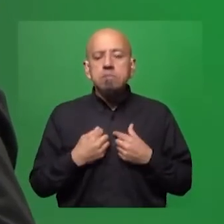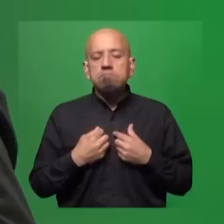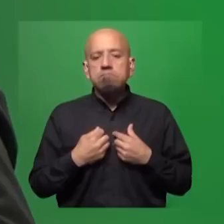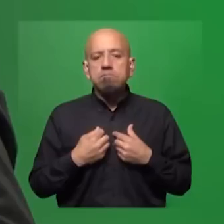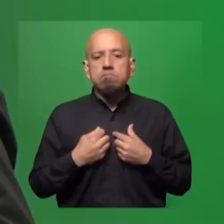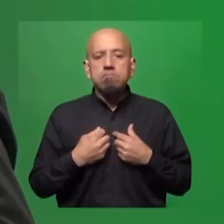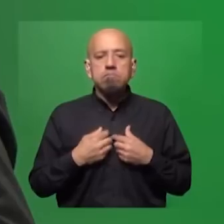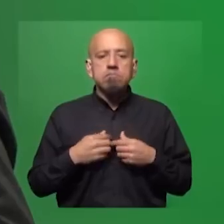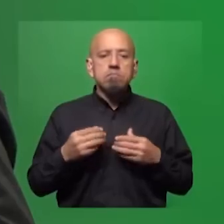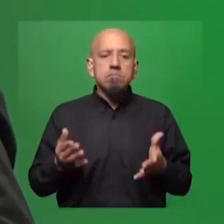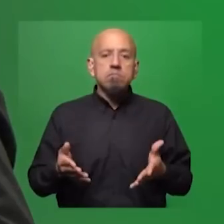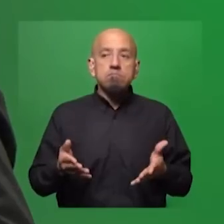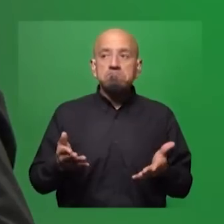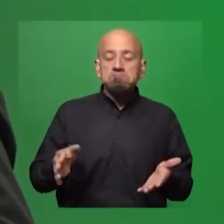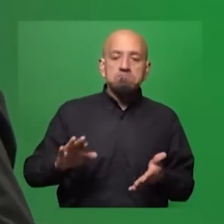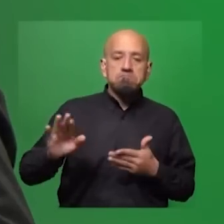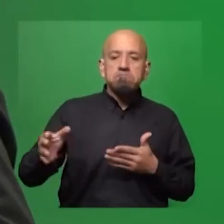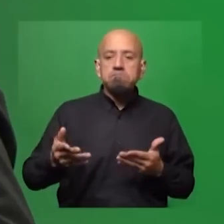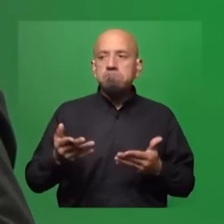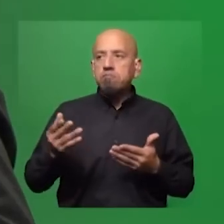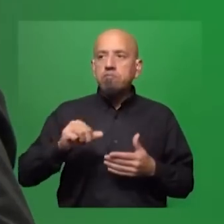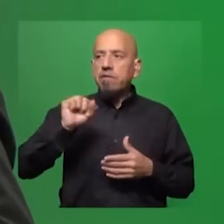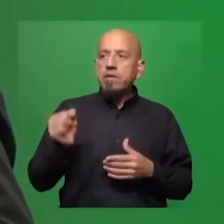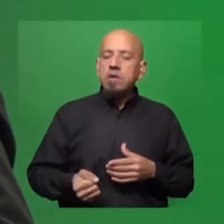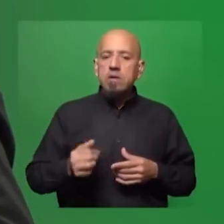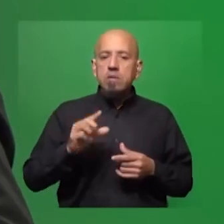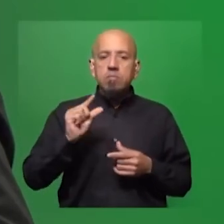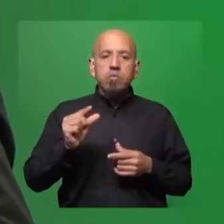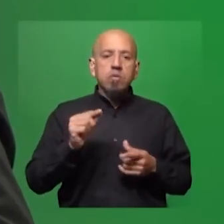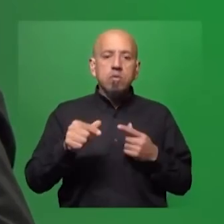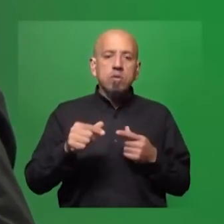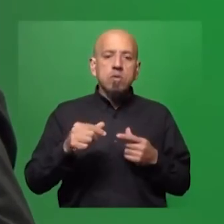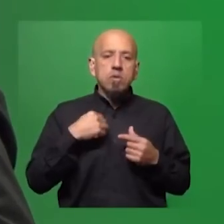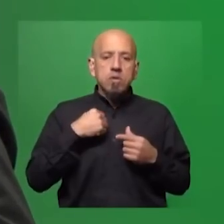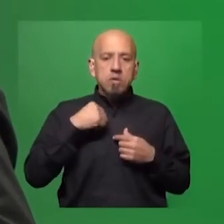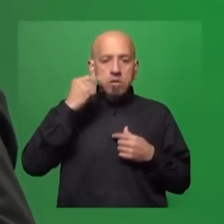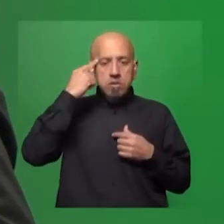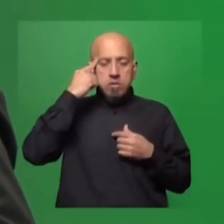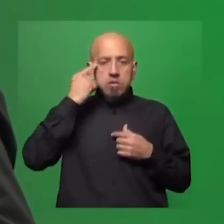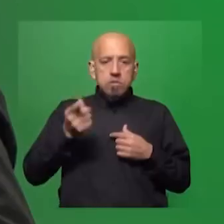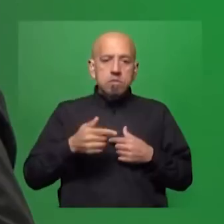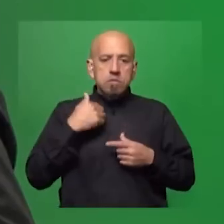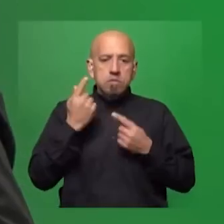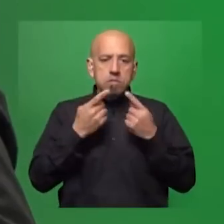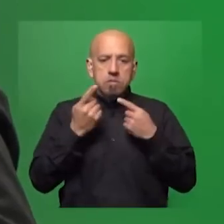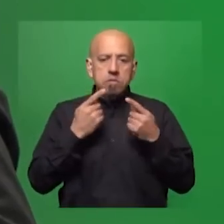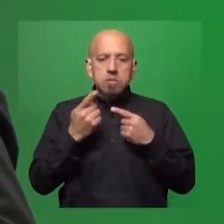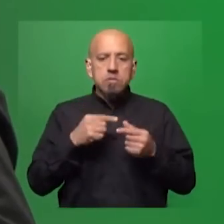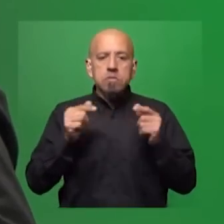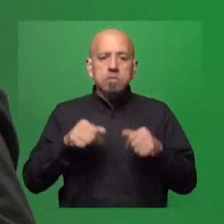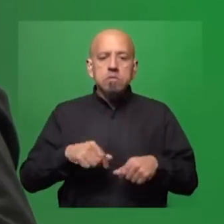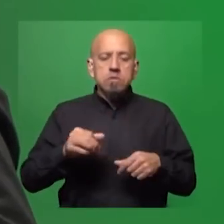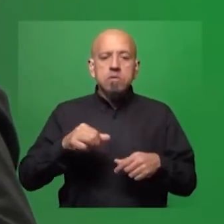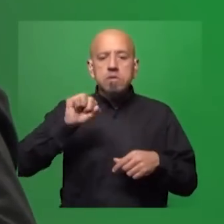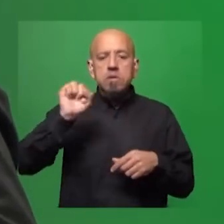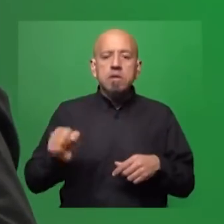decías, Jano, continente olvidado. Yo creo que quizá es a una autocrítica que tenemos que hacer porque hablamos muy poco en esta parte del mundo